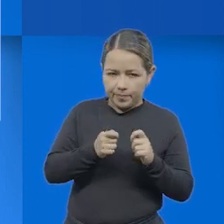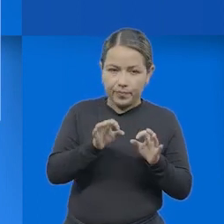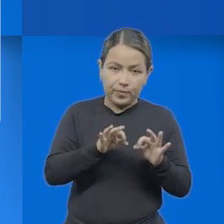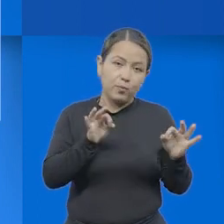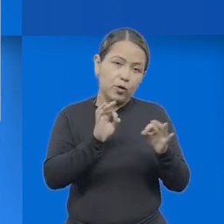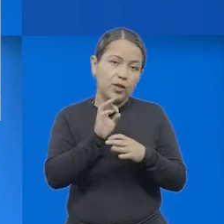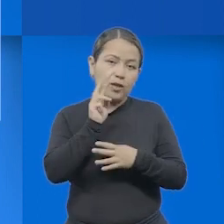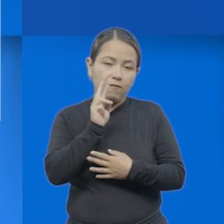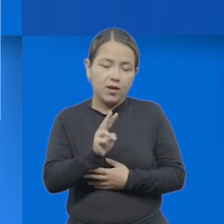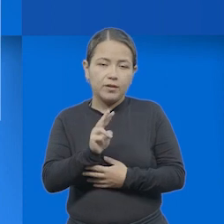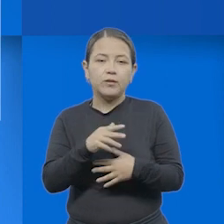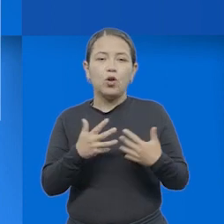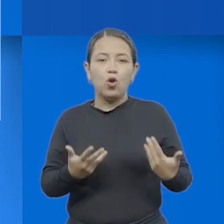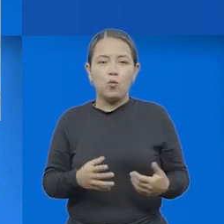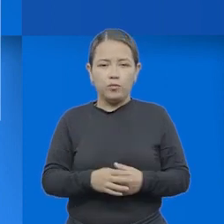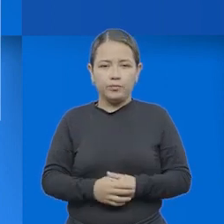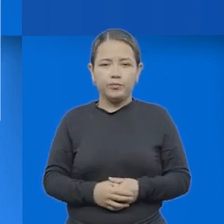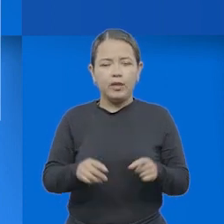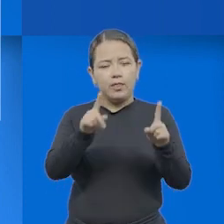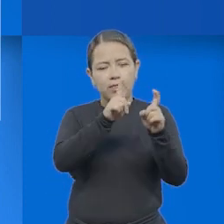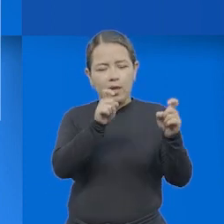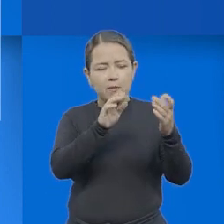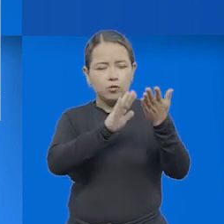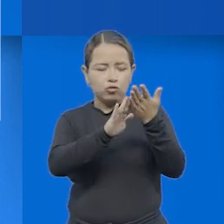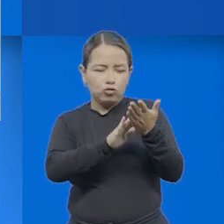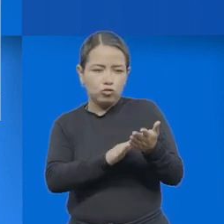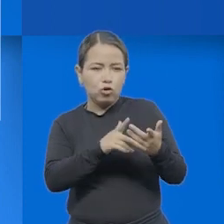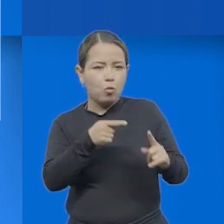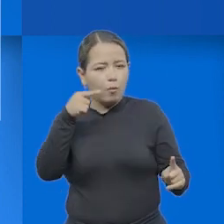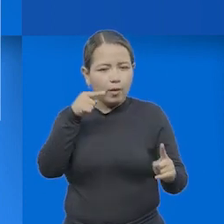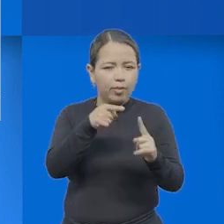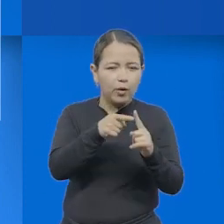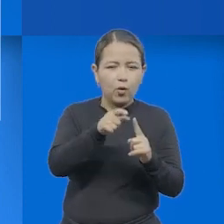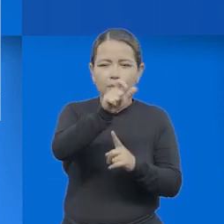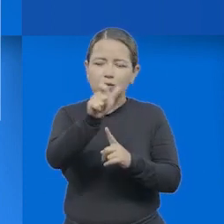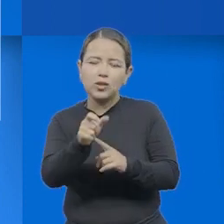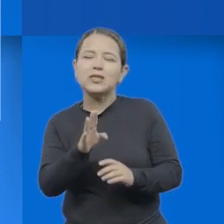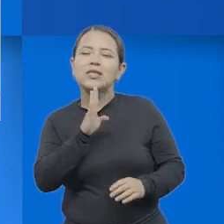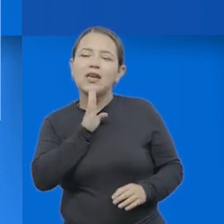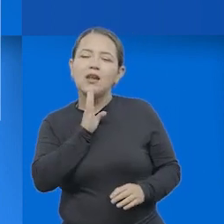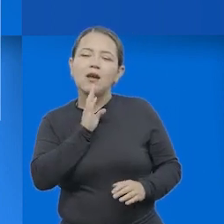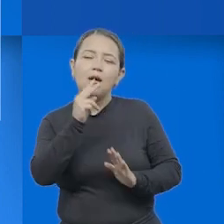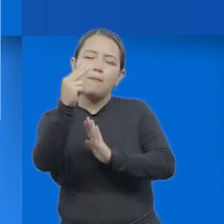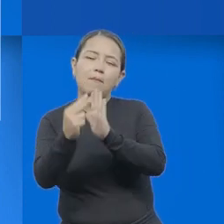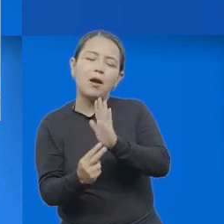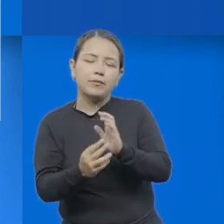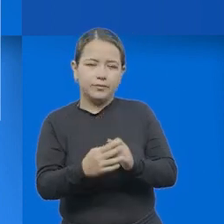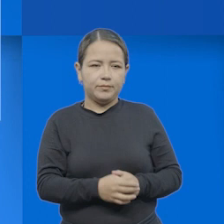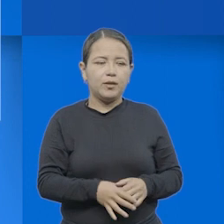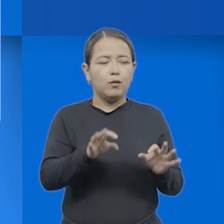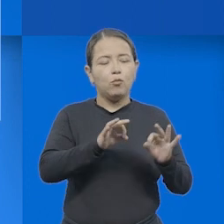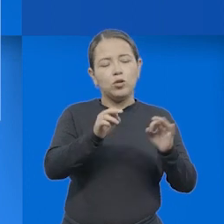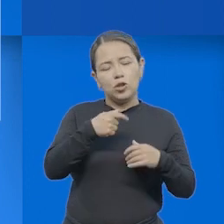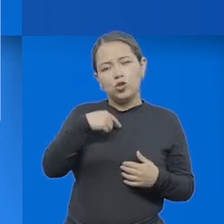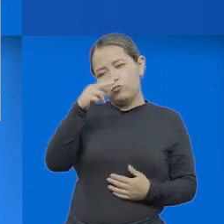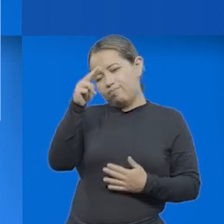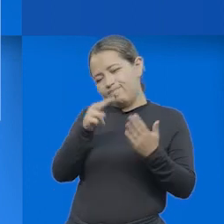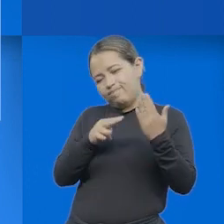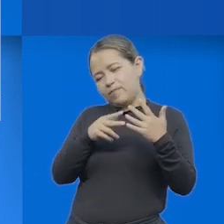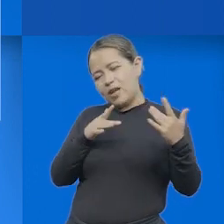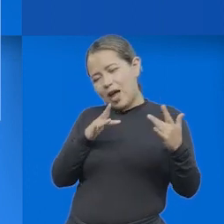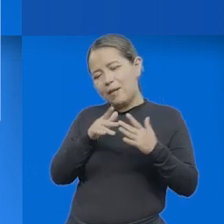Leer, planificar y resolver problemas relacionados con el tema, la intención y el público. Yo debo mirar y revisar acá si